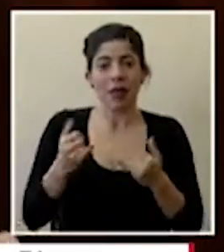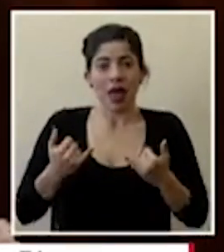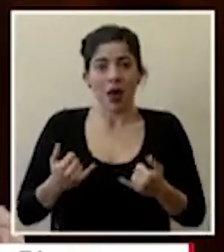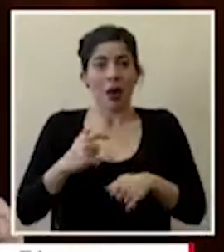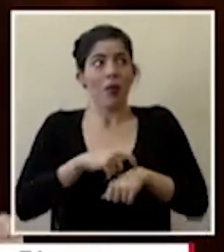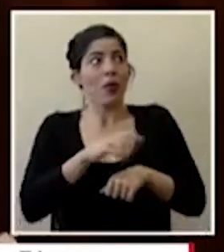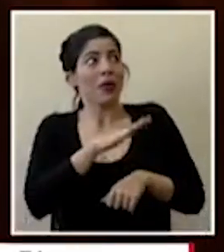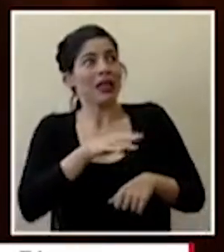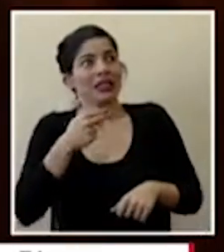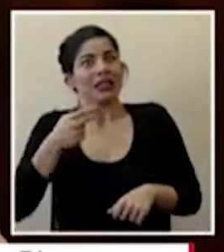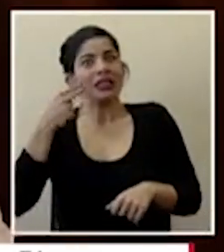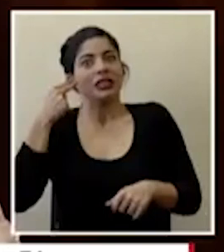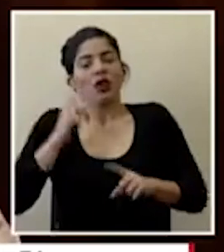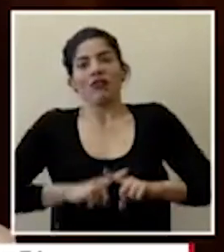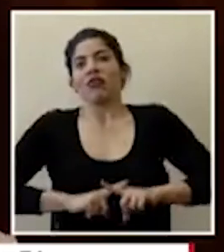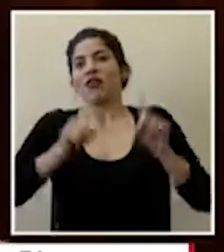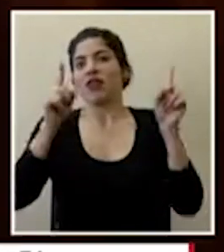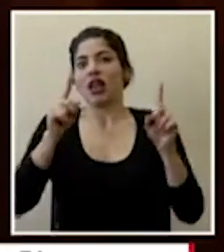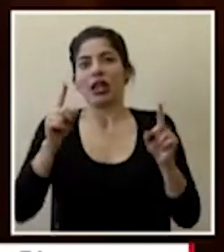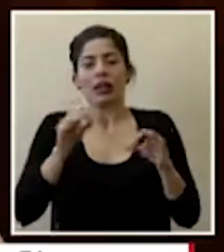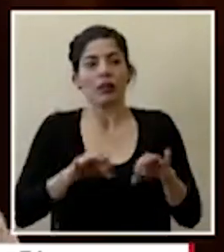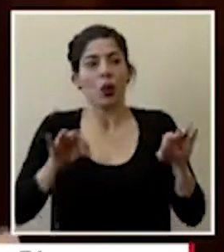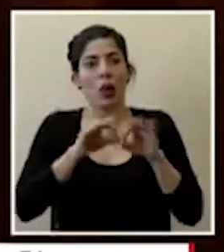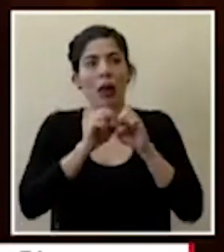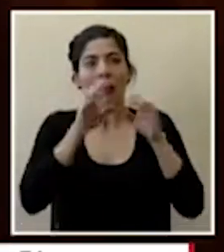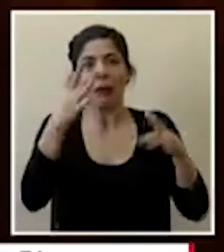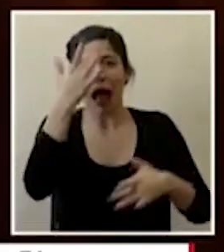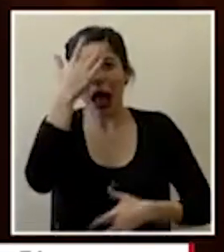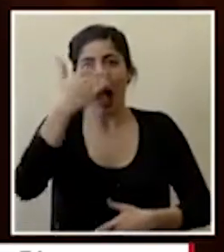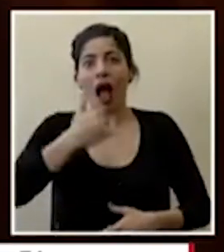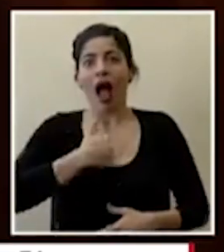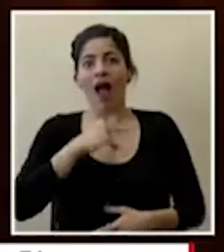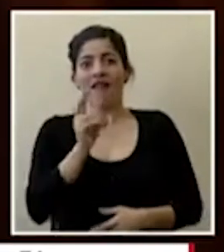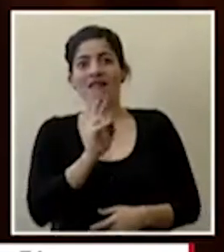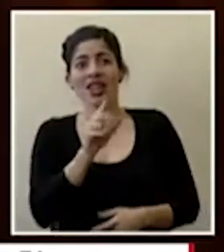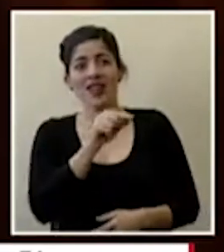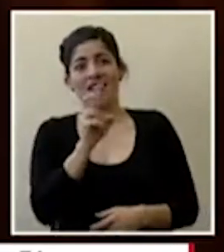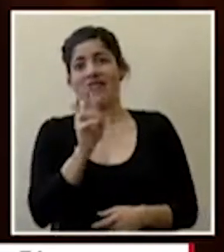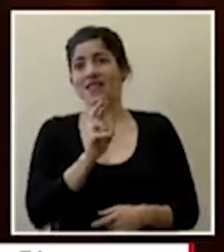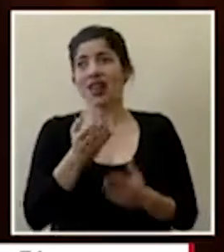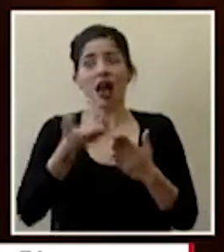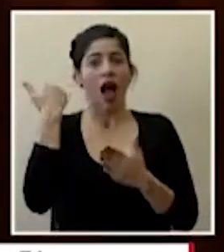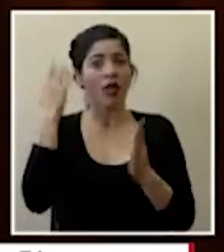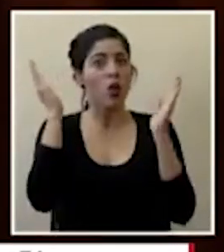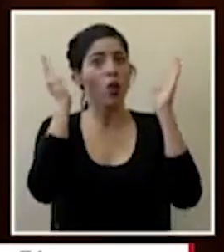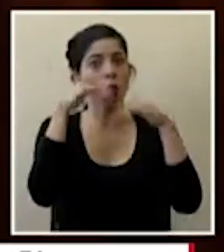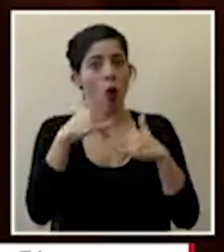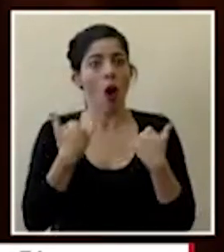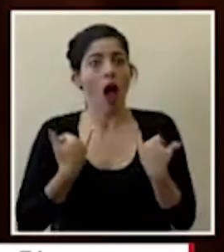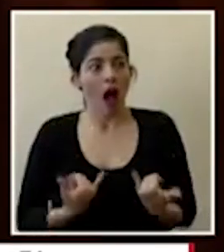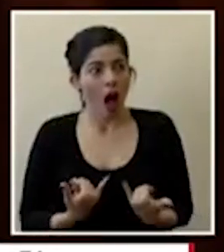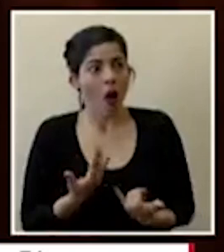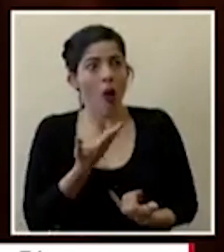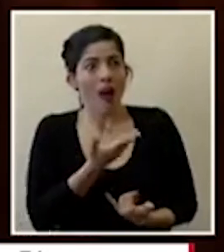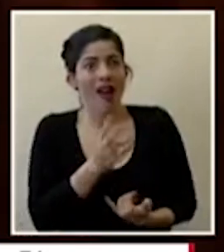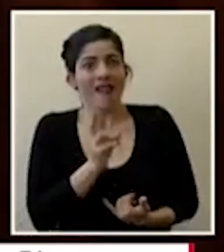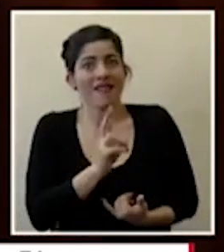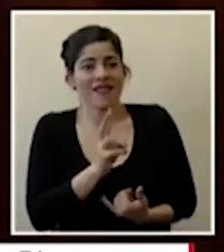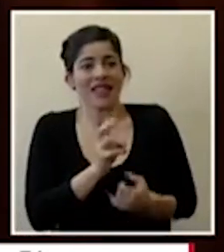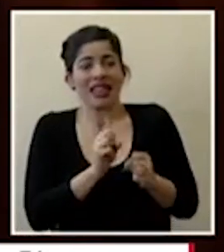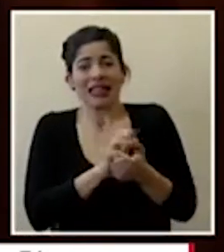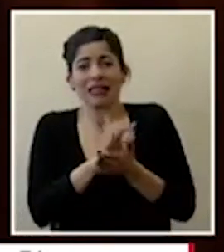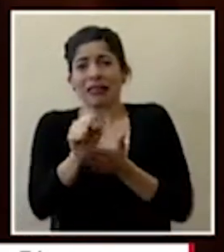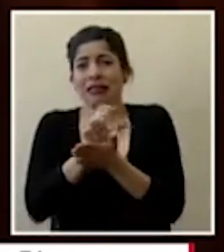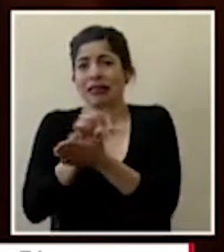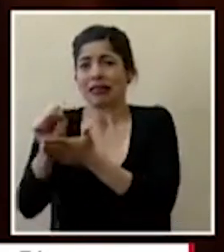momento histórico un momento diferente que es una pandemia que hay un virus que es un virus que no teníamos antes y que en este momento está ha estado haciendo